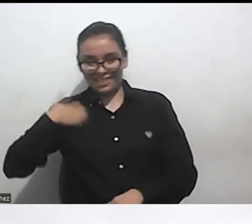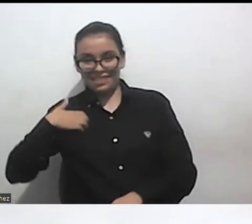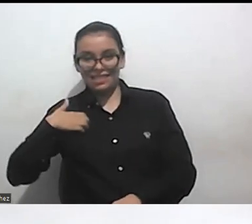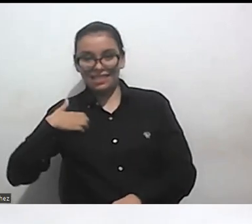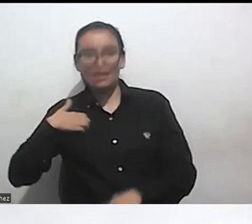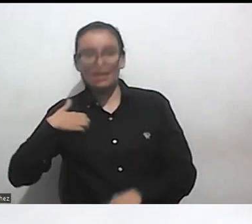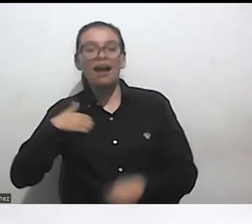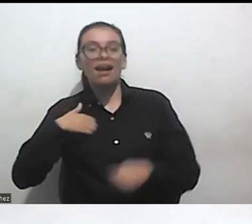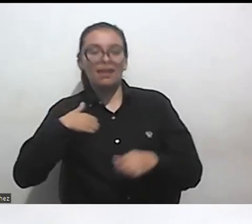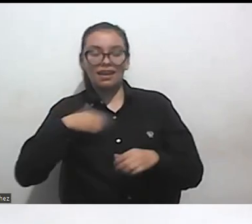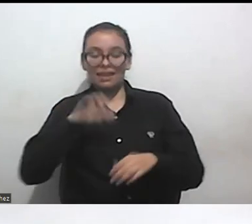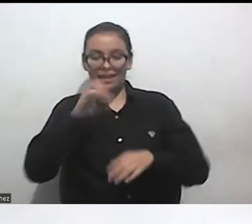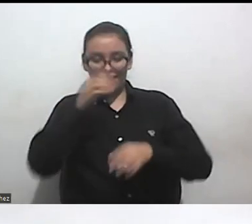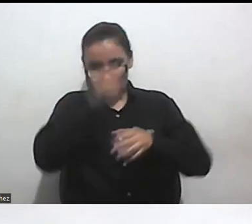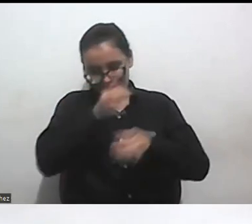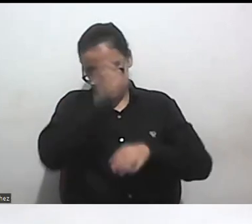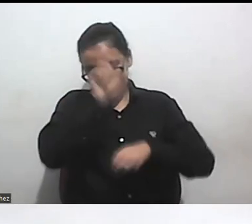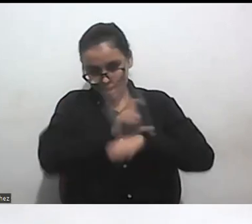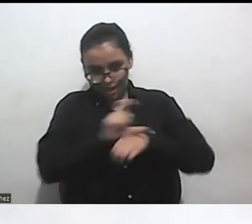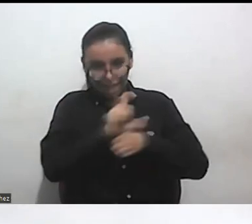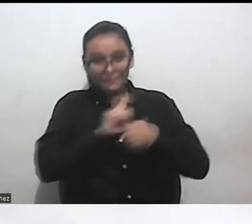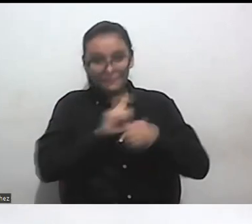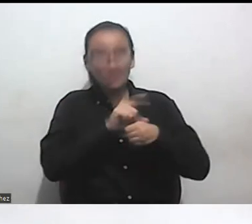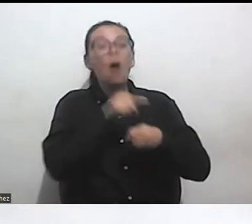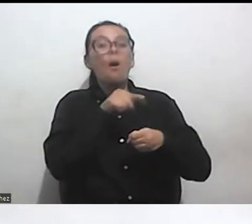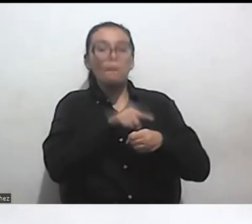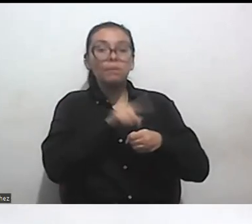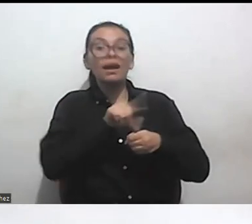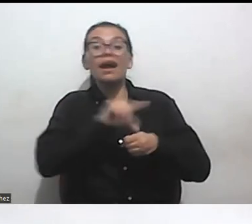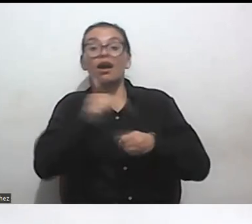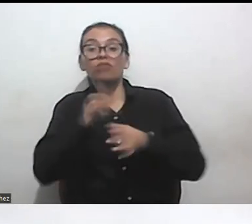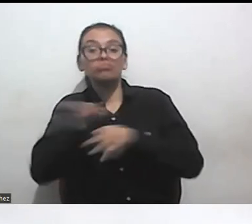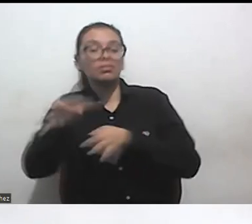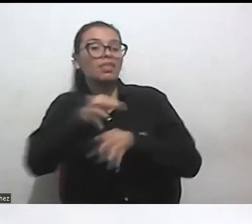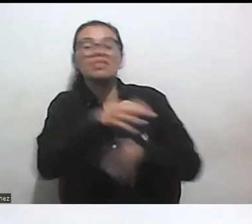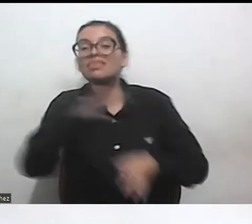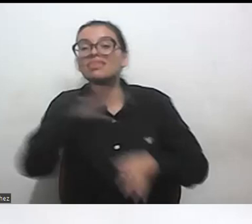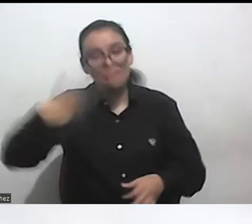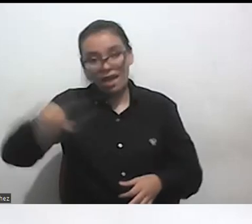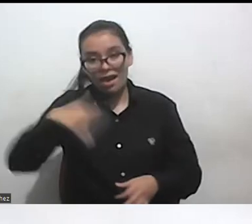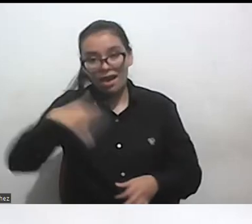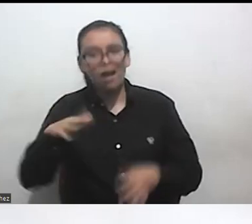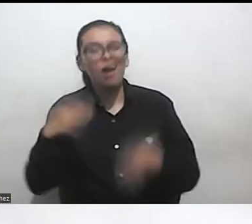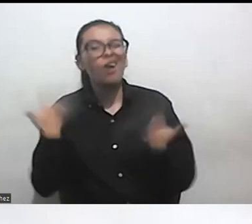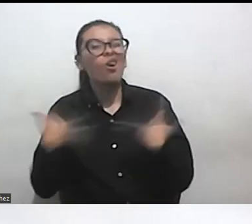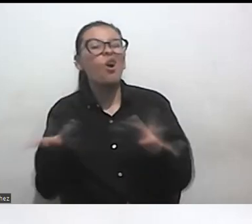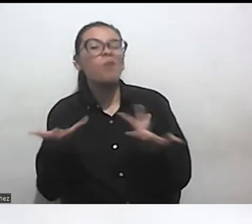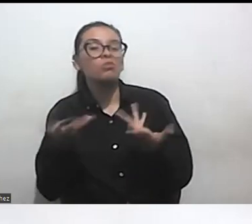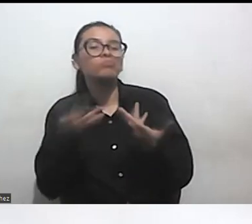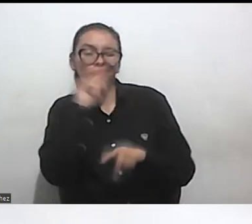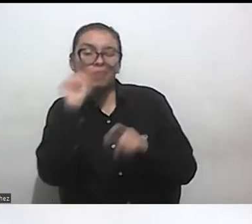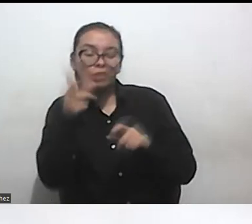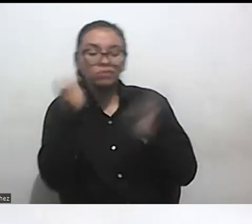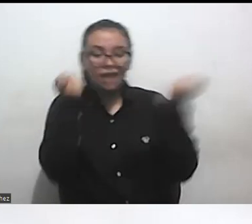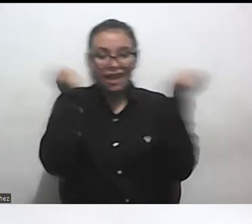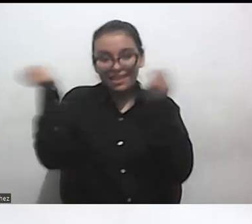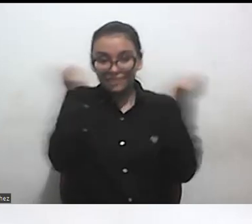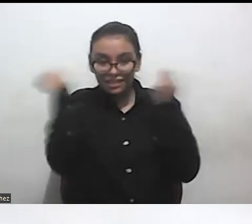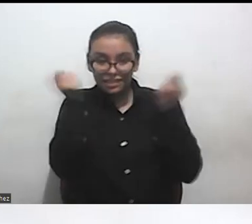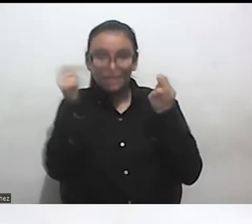mi pregunta al panel sería cuáles son las estrategias que tiene Colombia